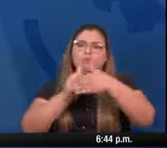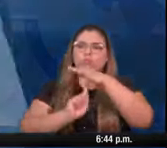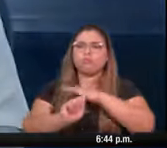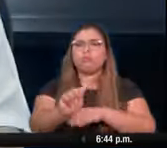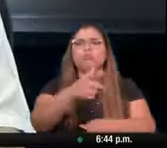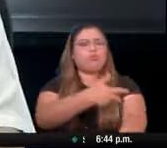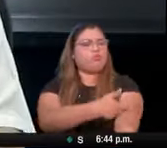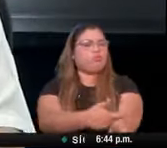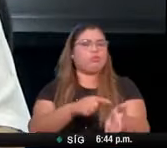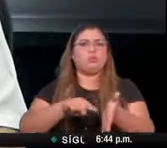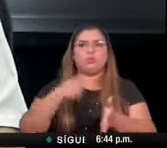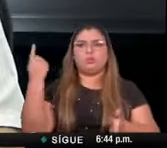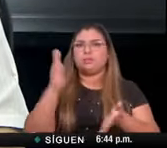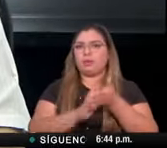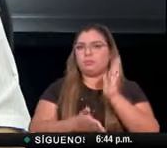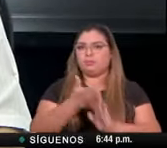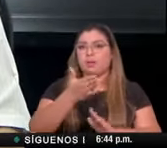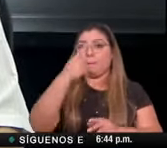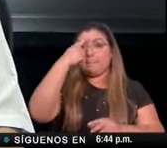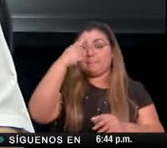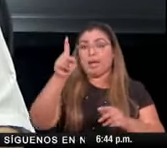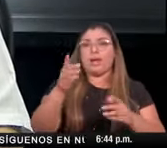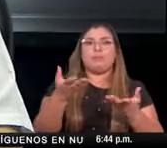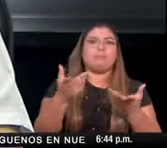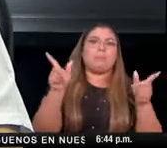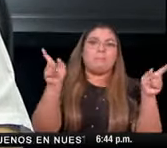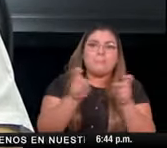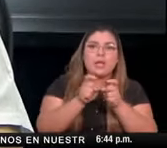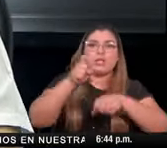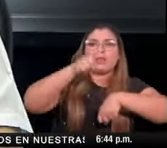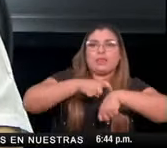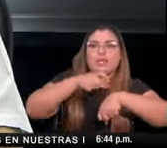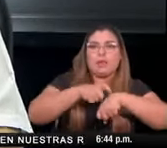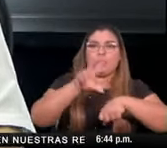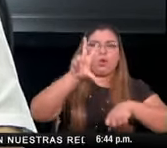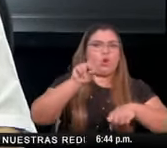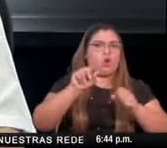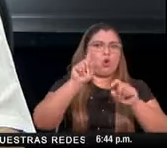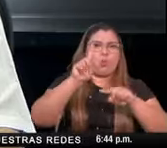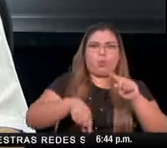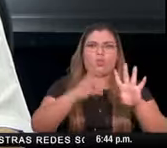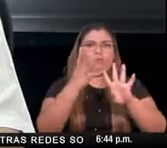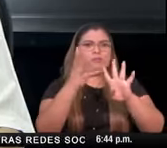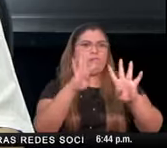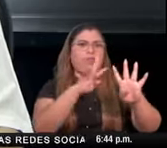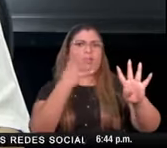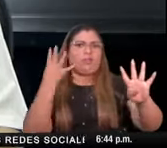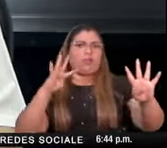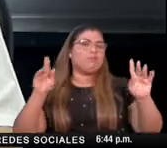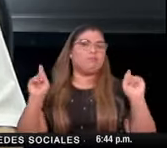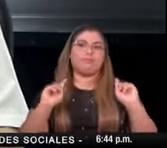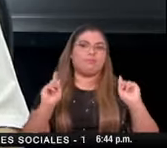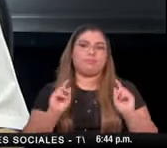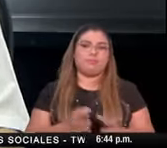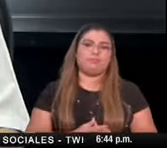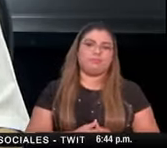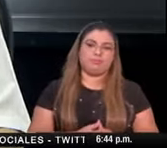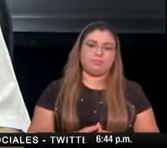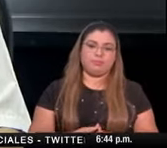vueltas esto es para ahorrarle tiempo a usted y para evitarle aglomeraciones innecesarias que puedan poner en riesgo su salud